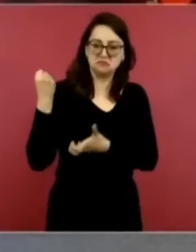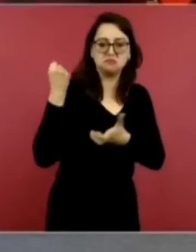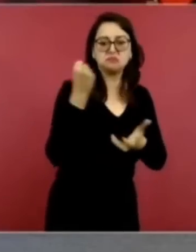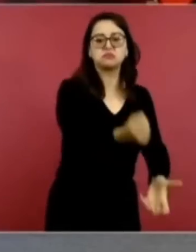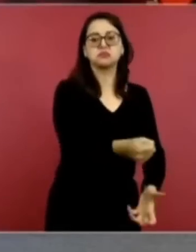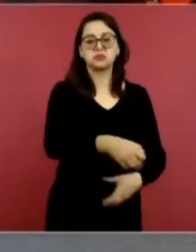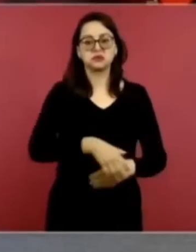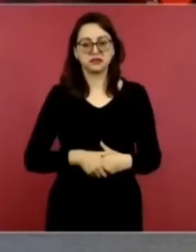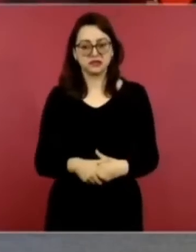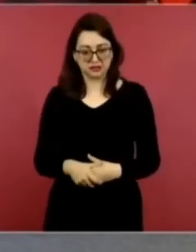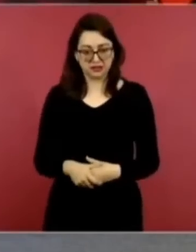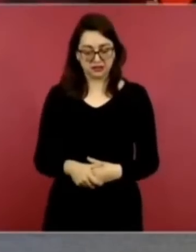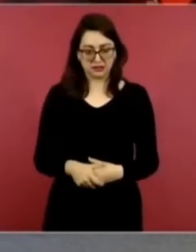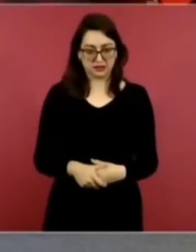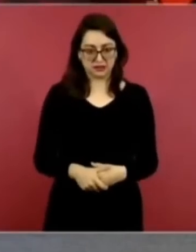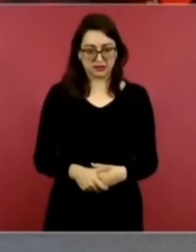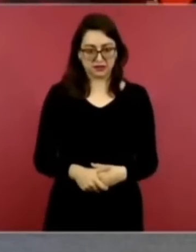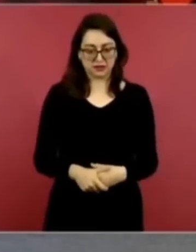es lo mismo